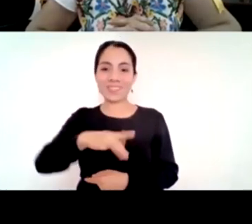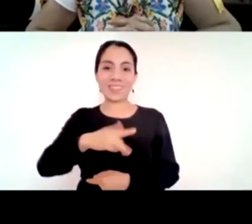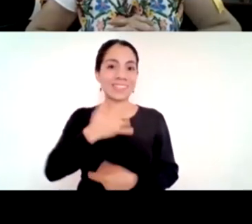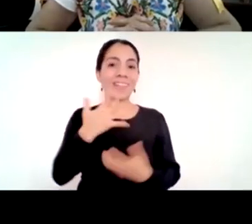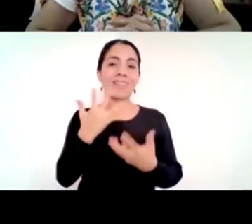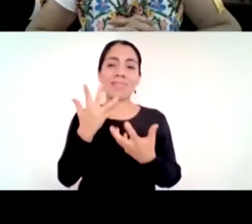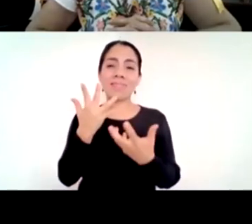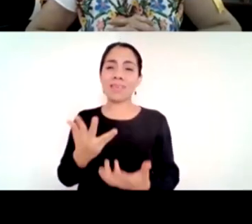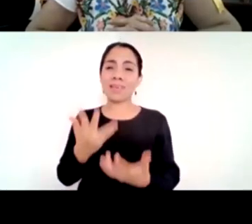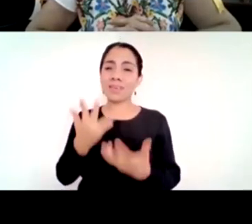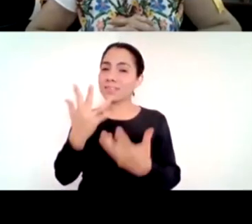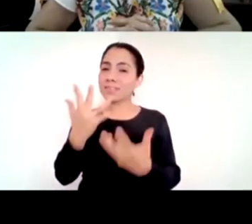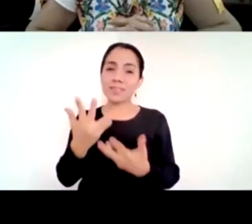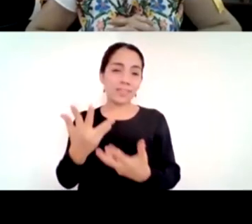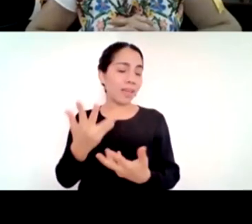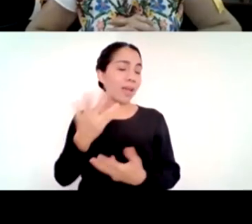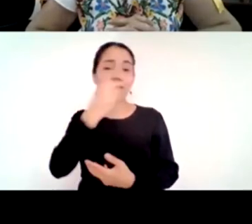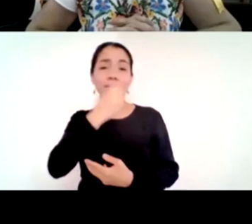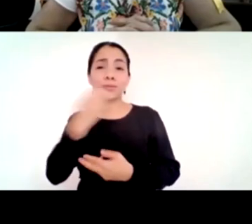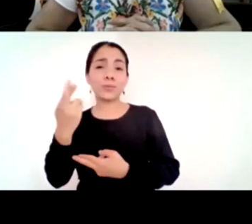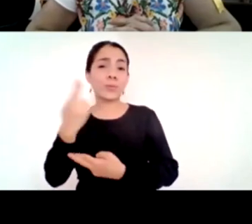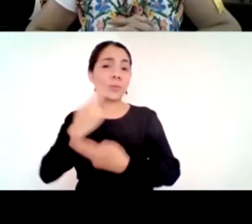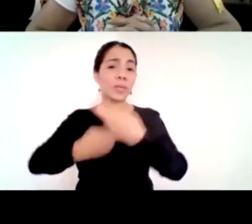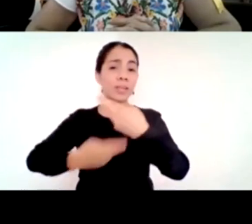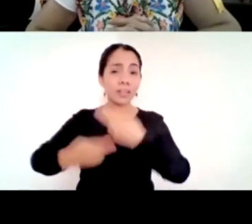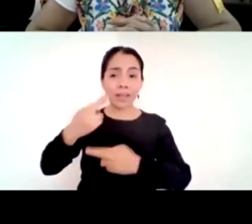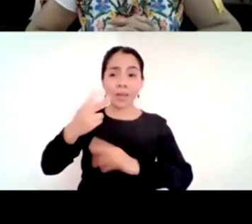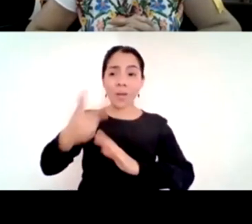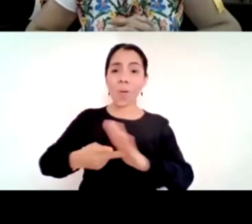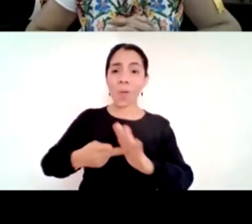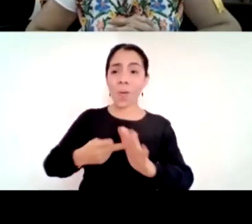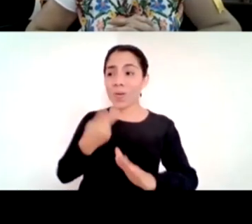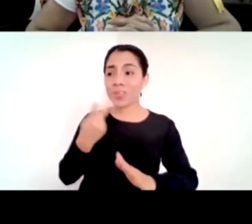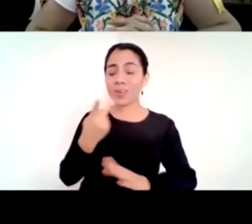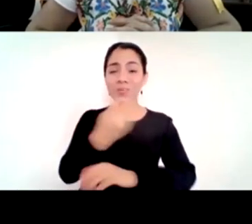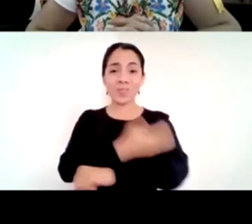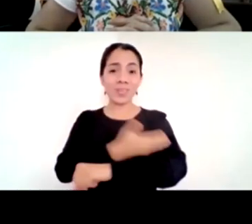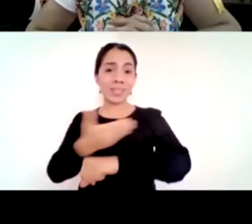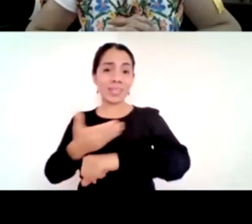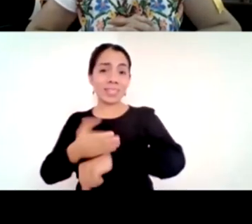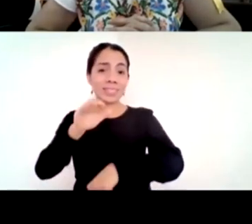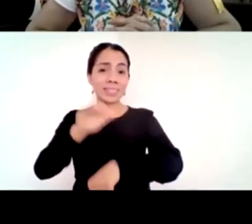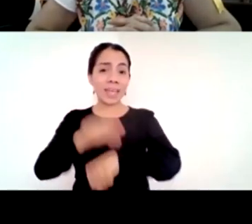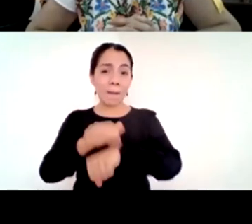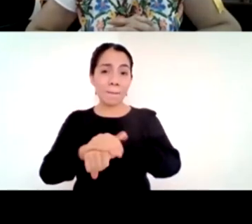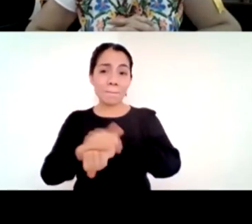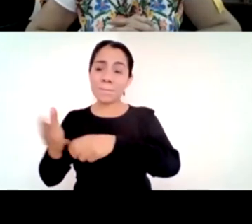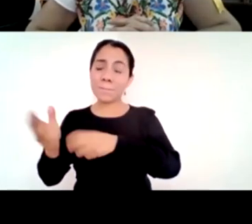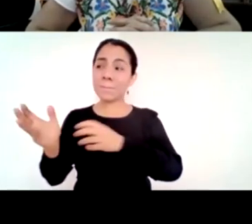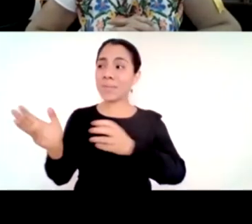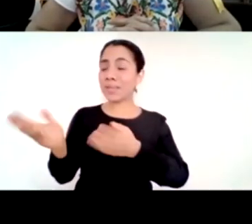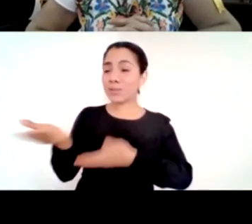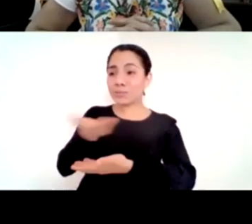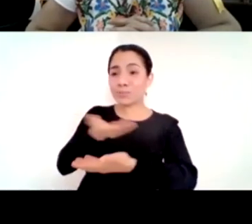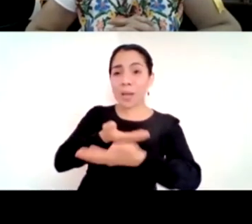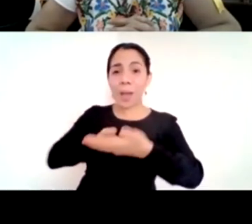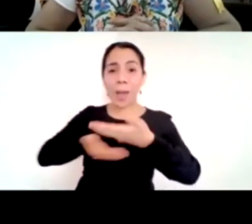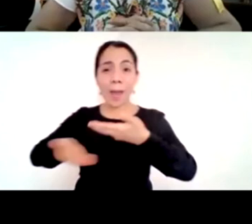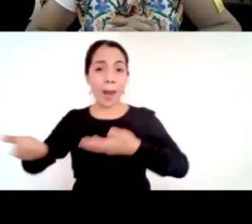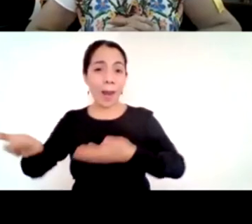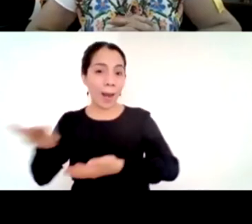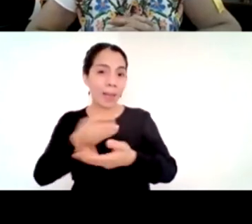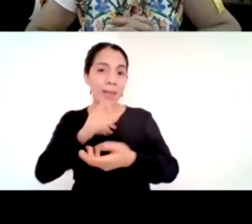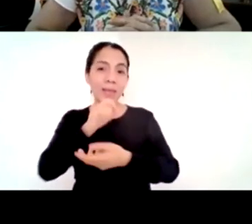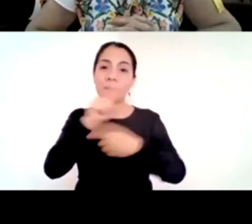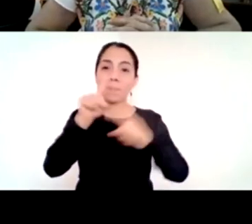el pizarrón a tener este vínculo de cercanía con su entorno con su maestro y luego regresar a casa